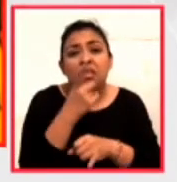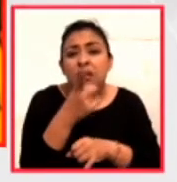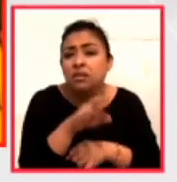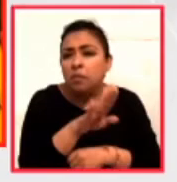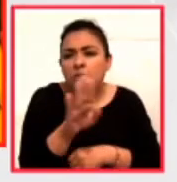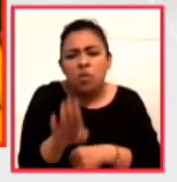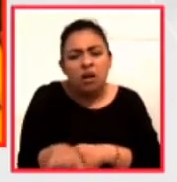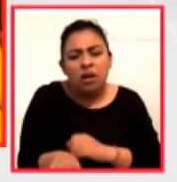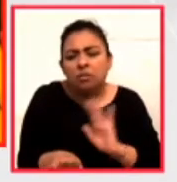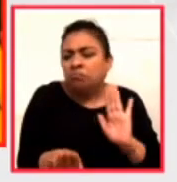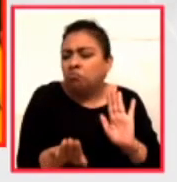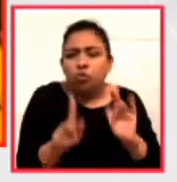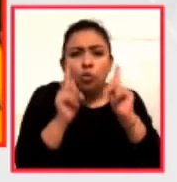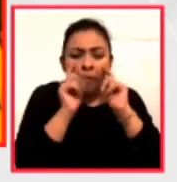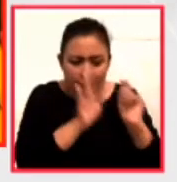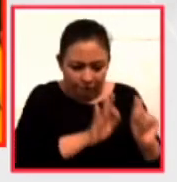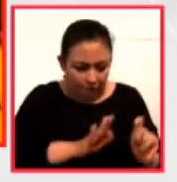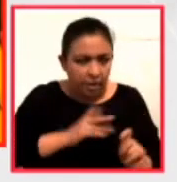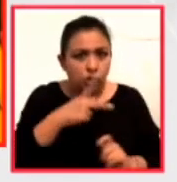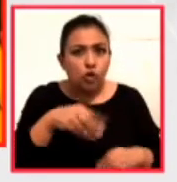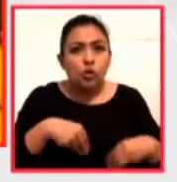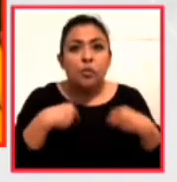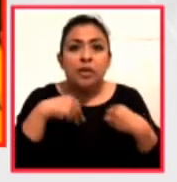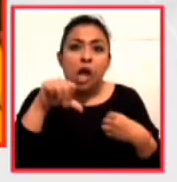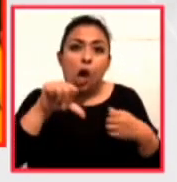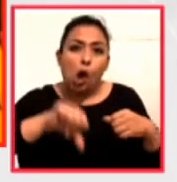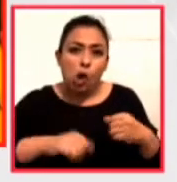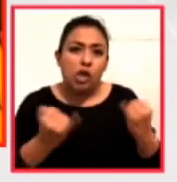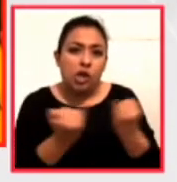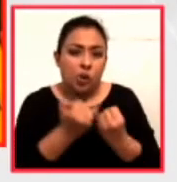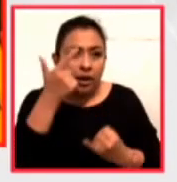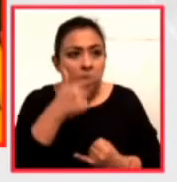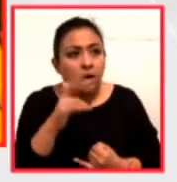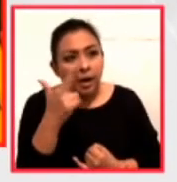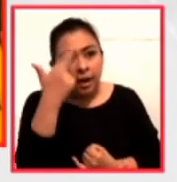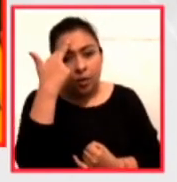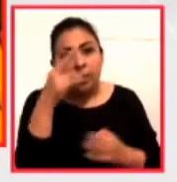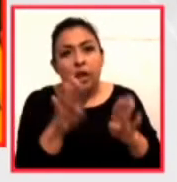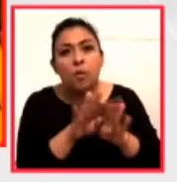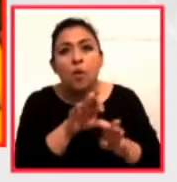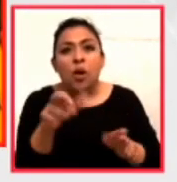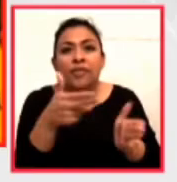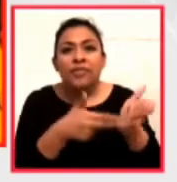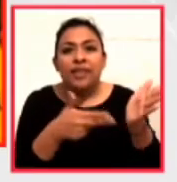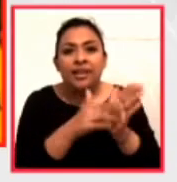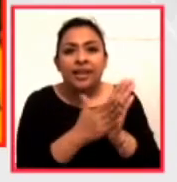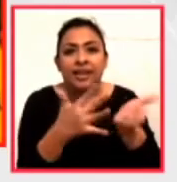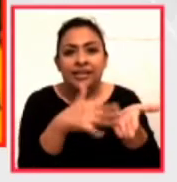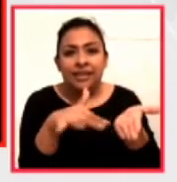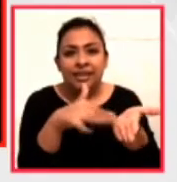celebrar su vida y así la celebramos esta noche también recordando cómo se refería a los talleres literarios.